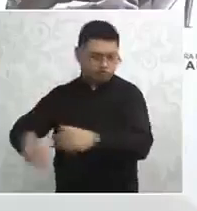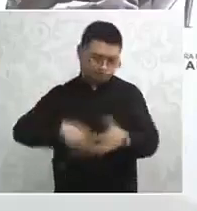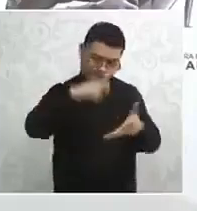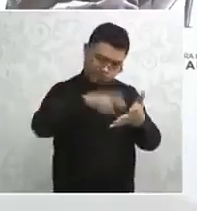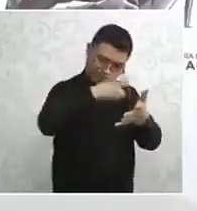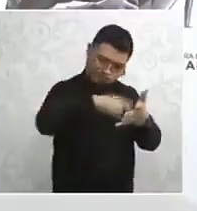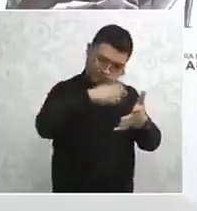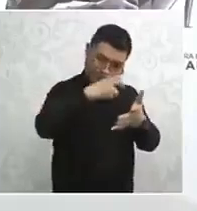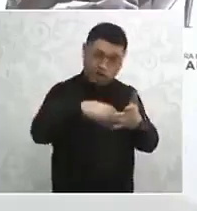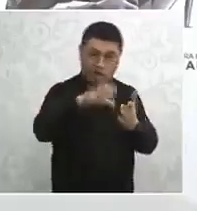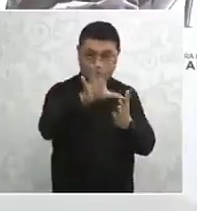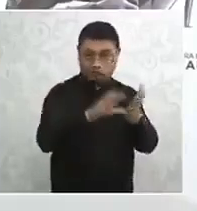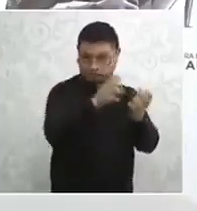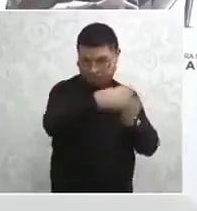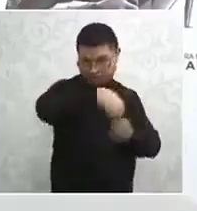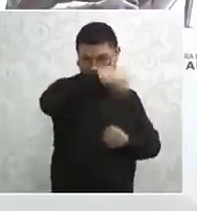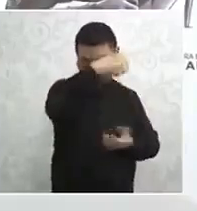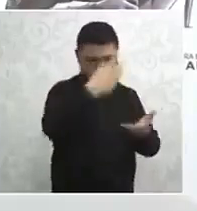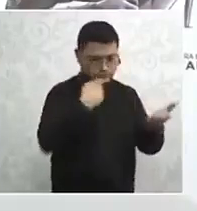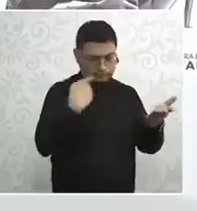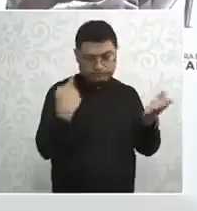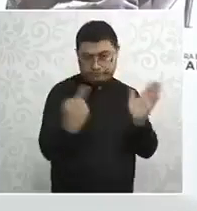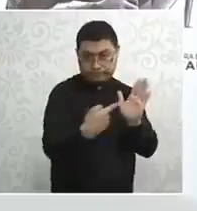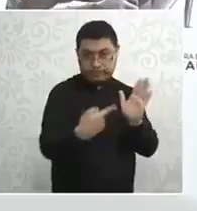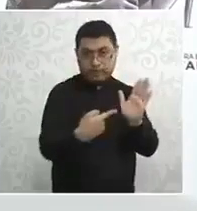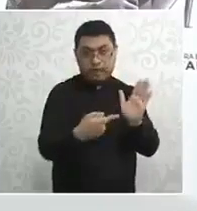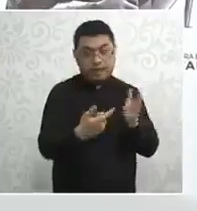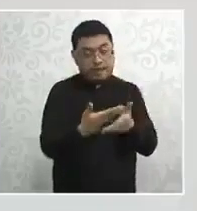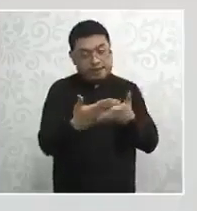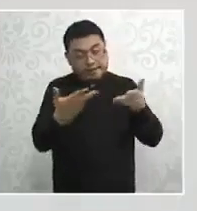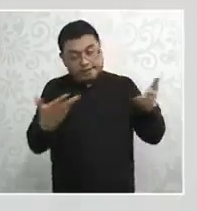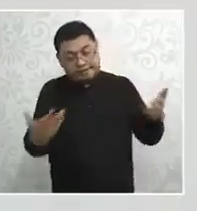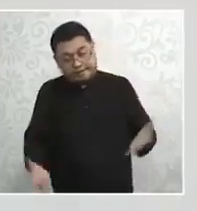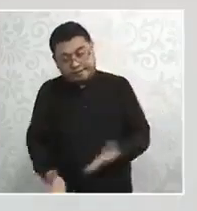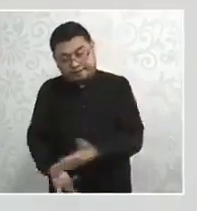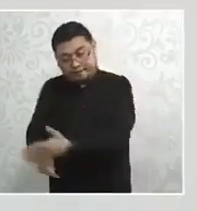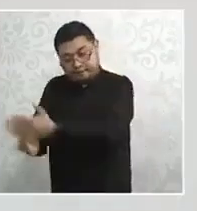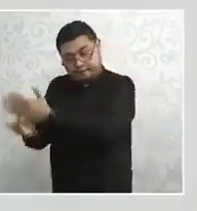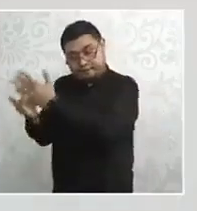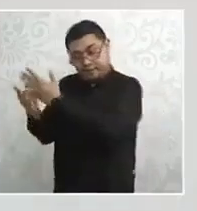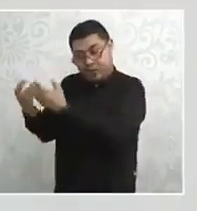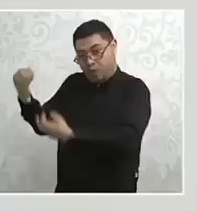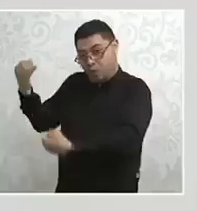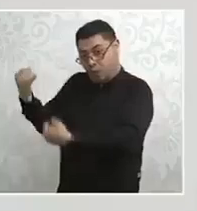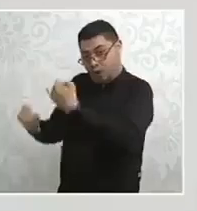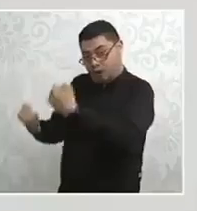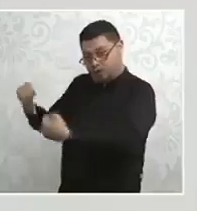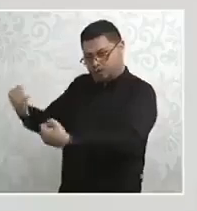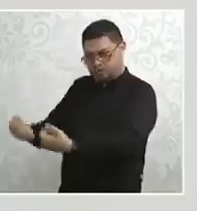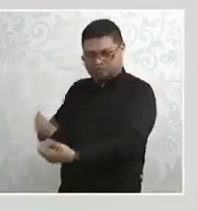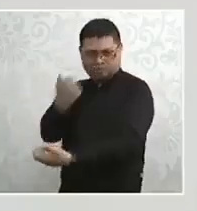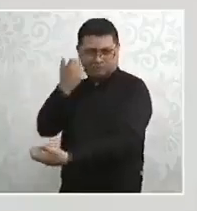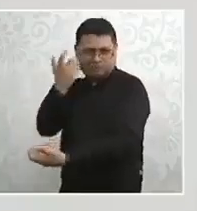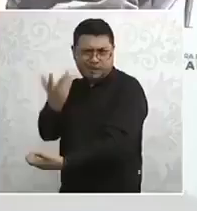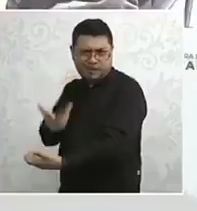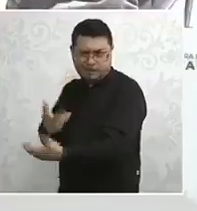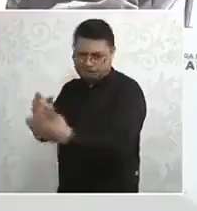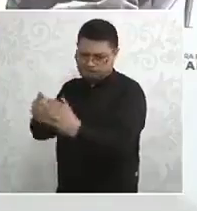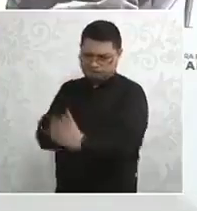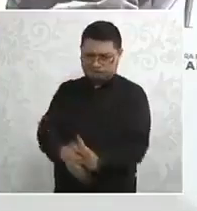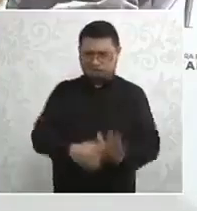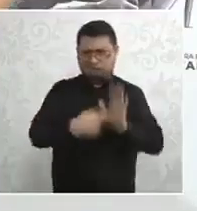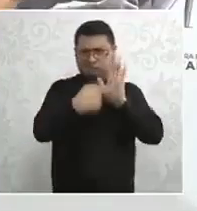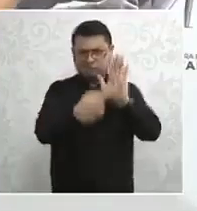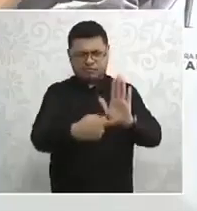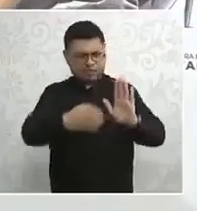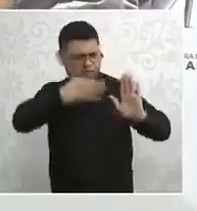Ahora, recientemente, una jueza quiere que quitemos del diario oficial